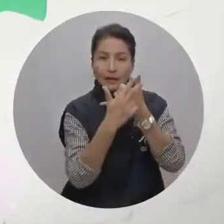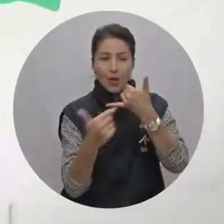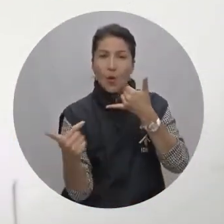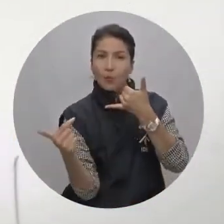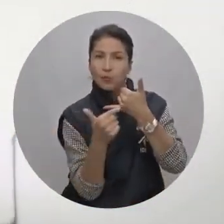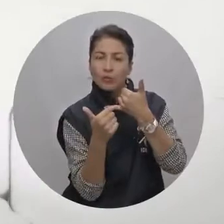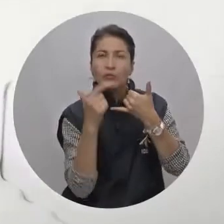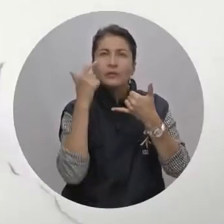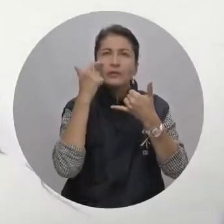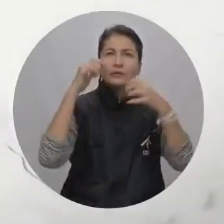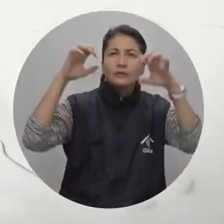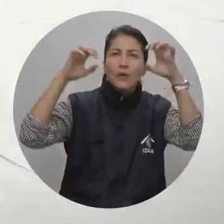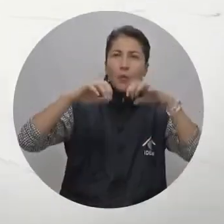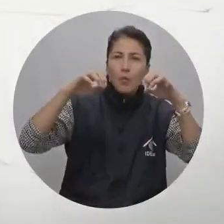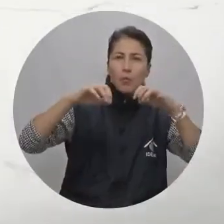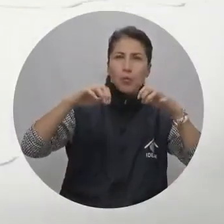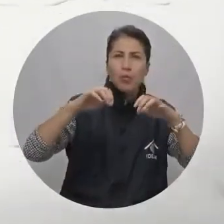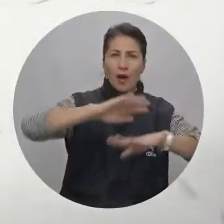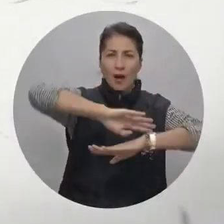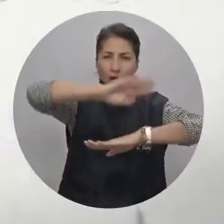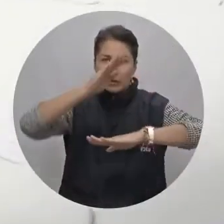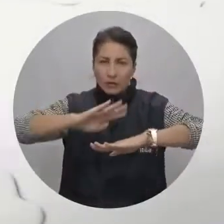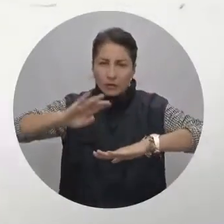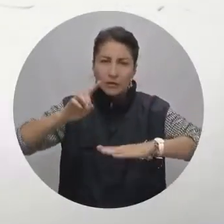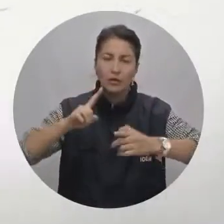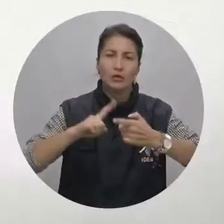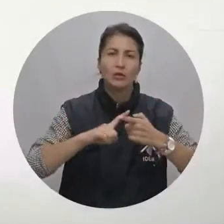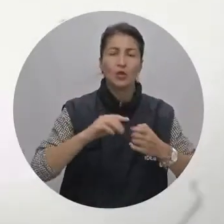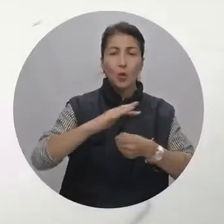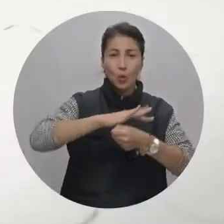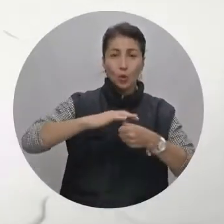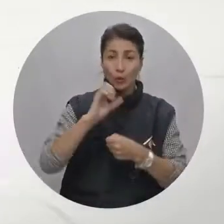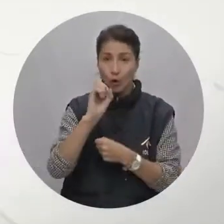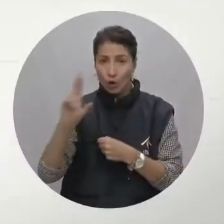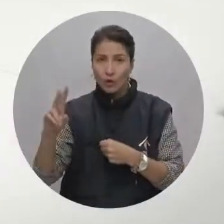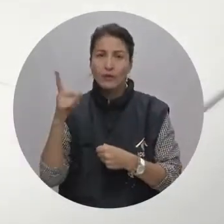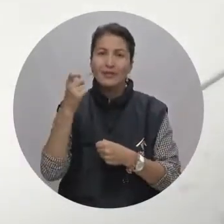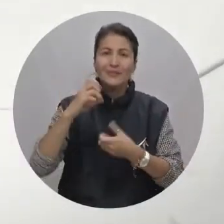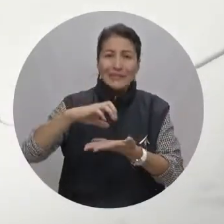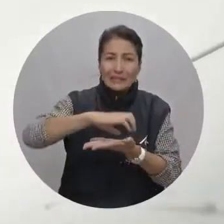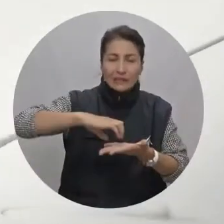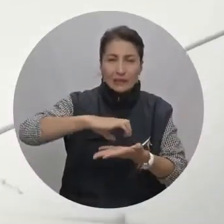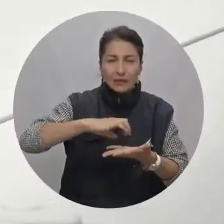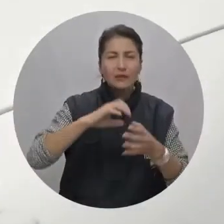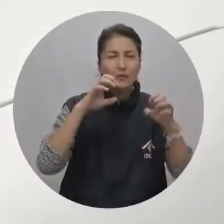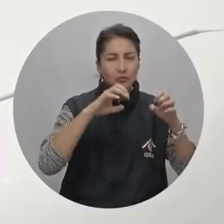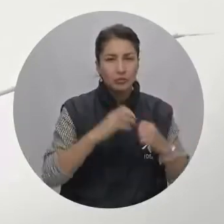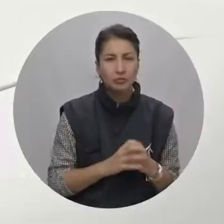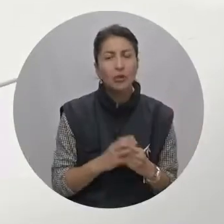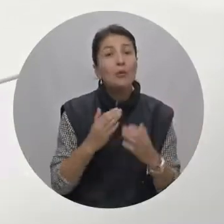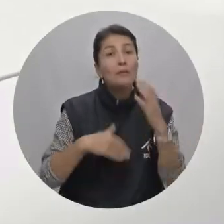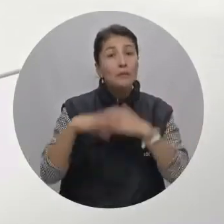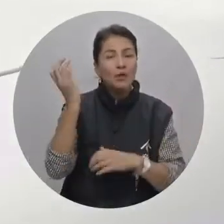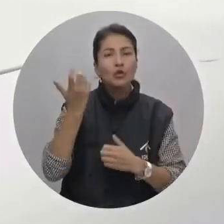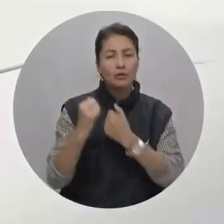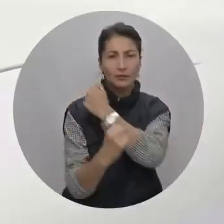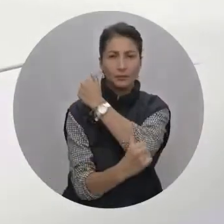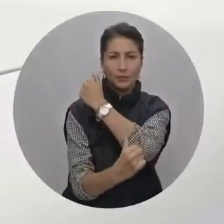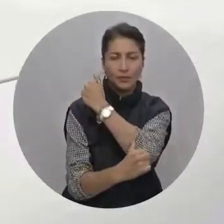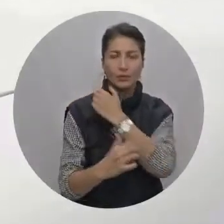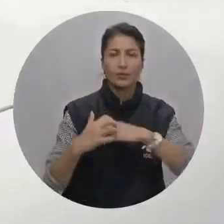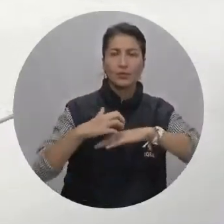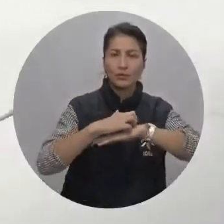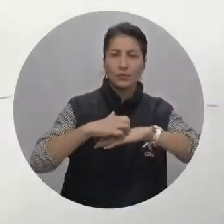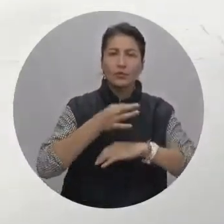Región Andina. Allí se prevén lluvias en el occidente de Antioquia, oriente de Cundinamarca y sur de Santander. Las lloviznas serán para